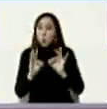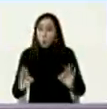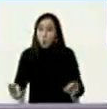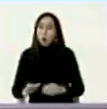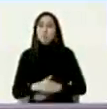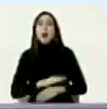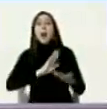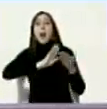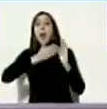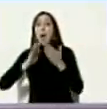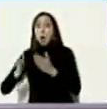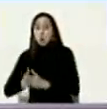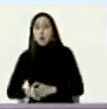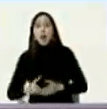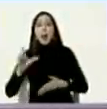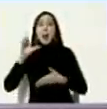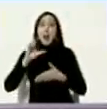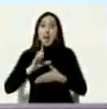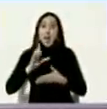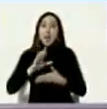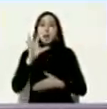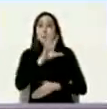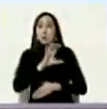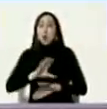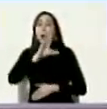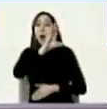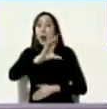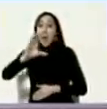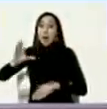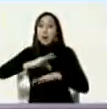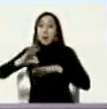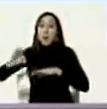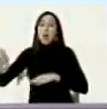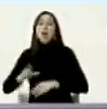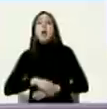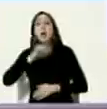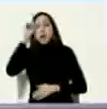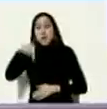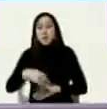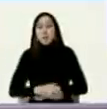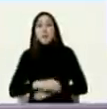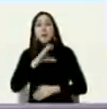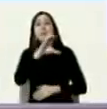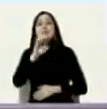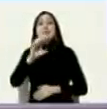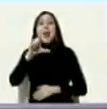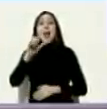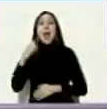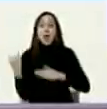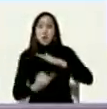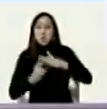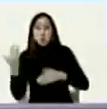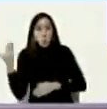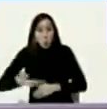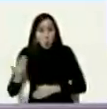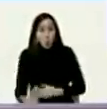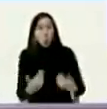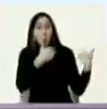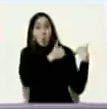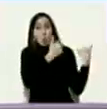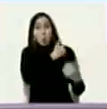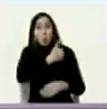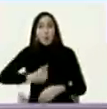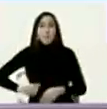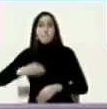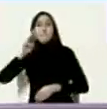comunidad de estados latinoamericanos y caribeños la CELAC bajo la presidencia del presidente Andrés Manuel